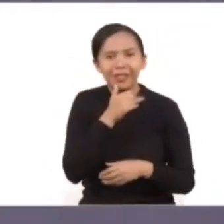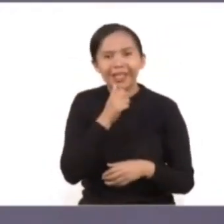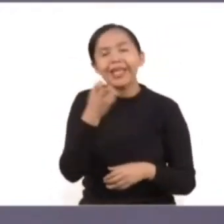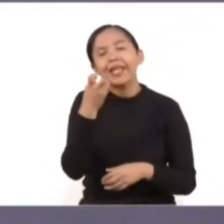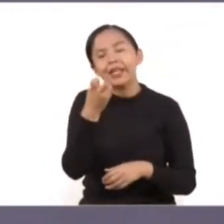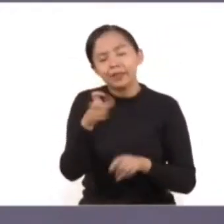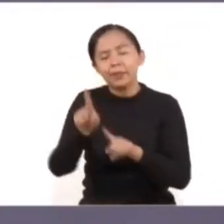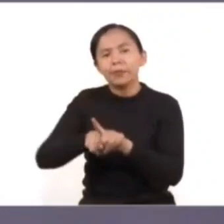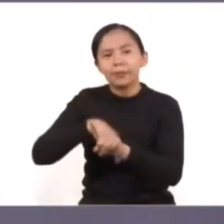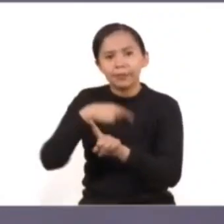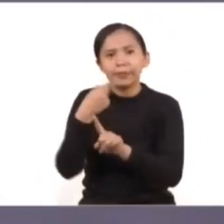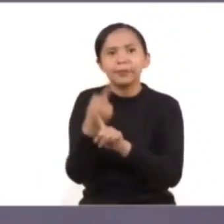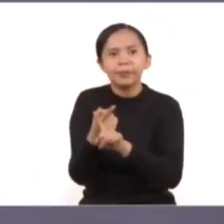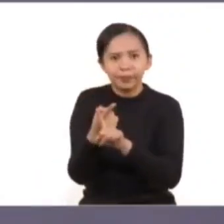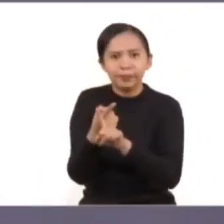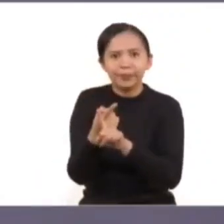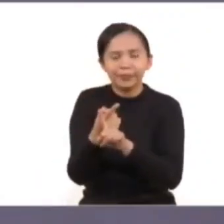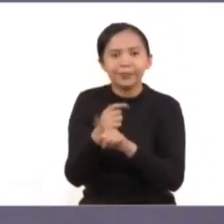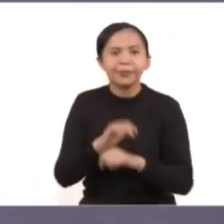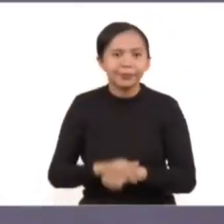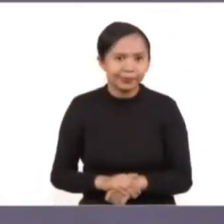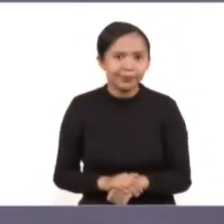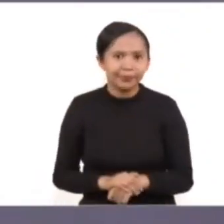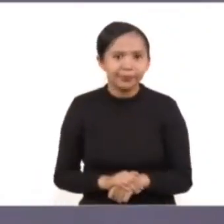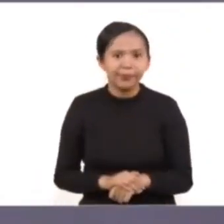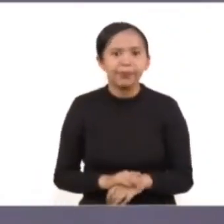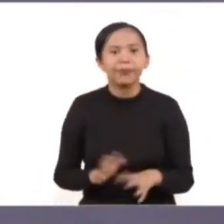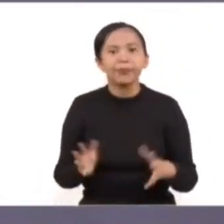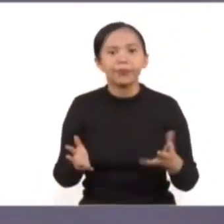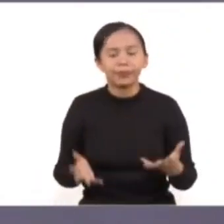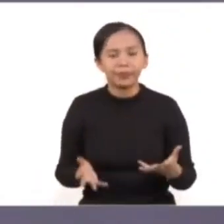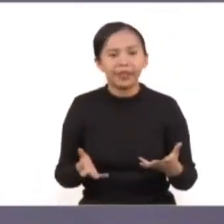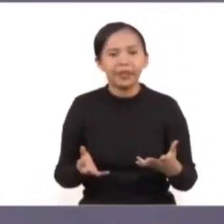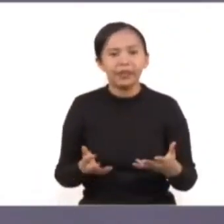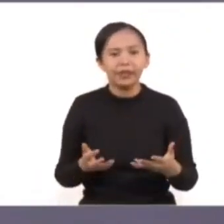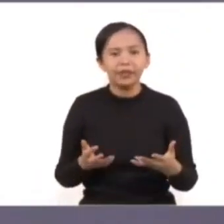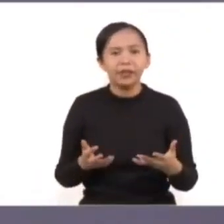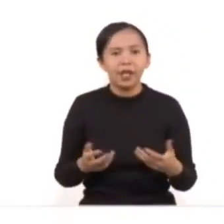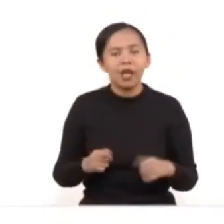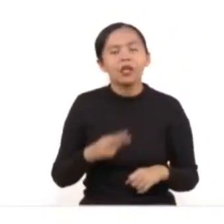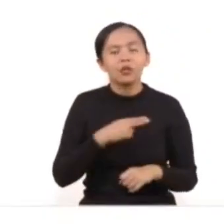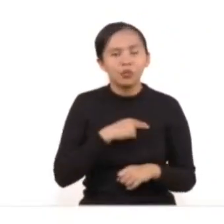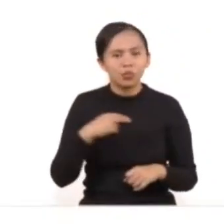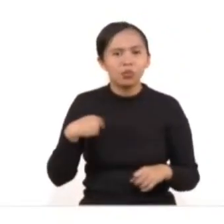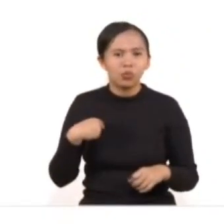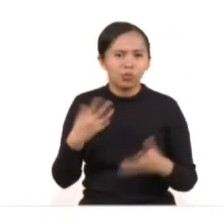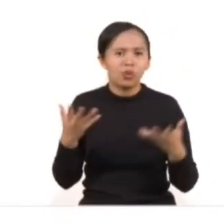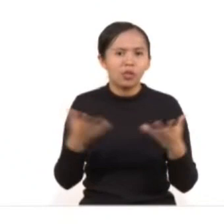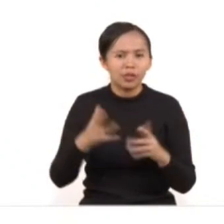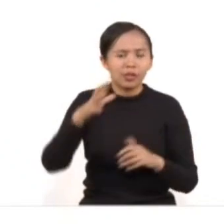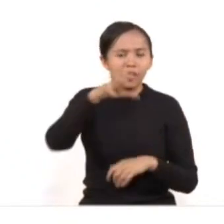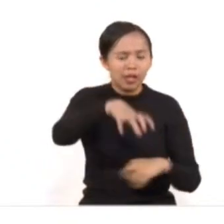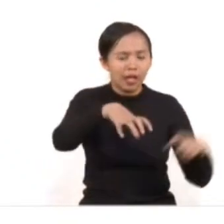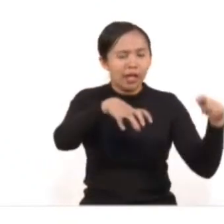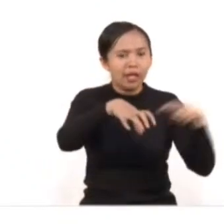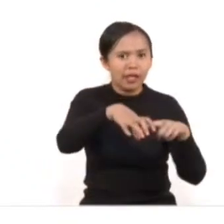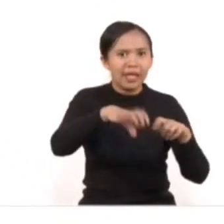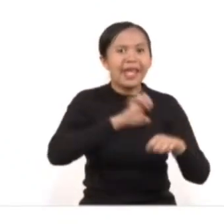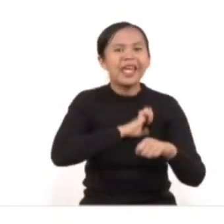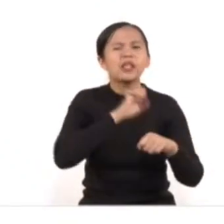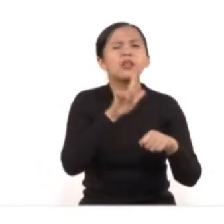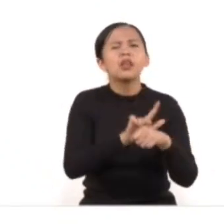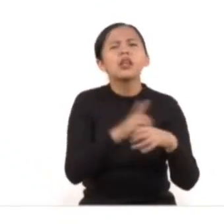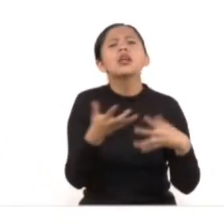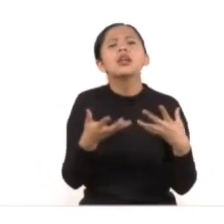violación, y es la violación equiparada. Hemos creado la agencia especializada en violación que se